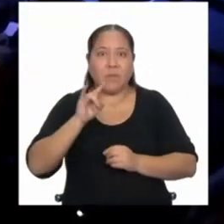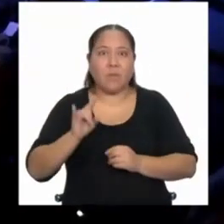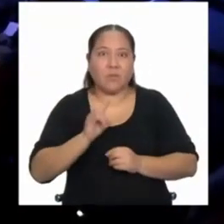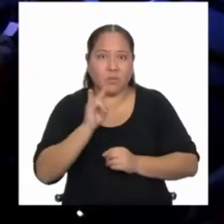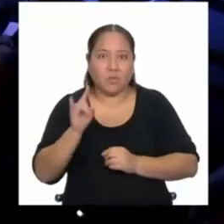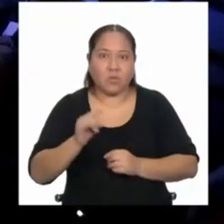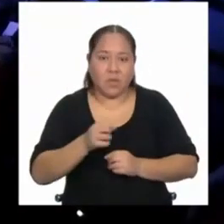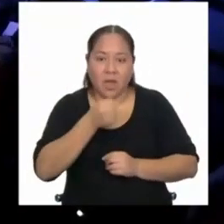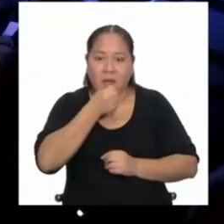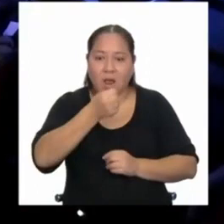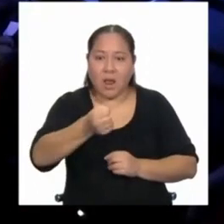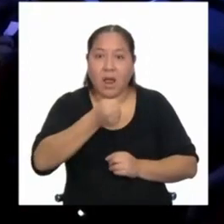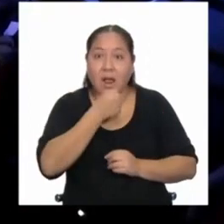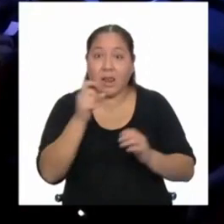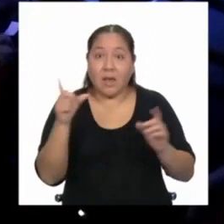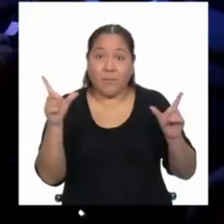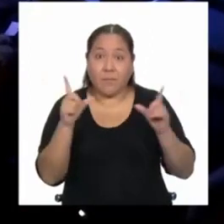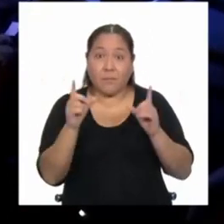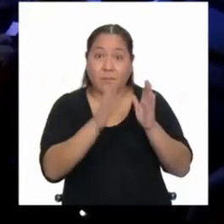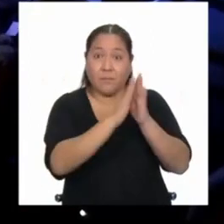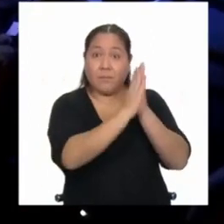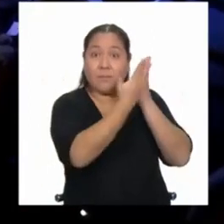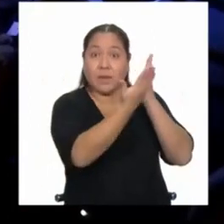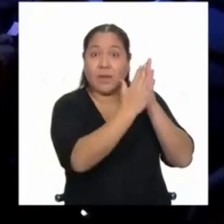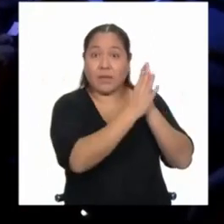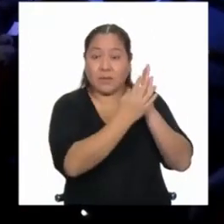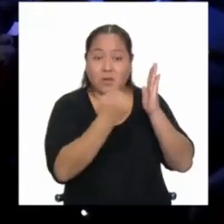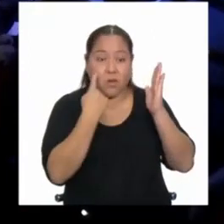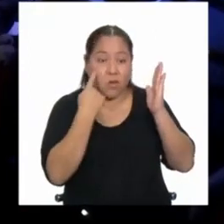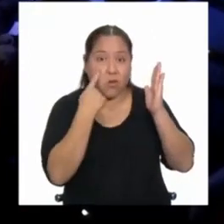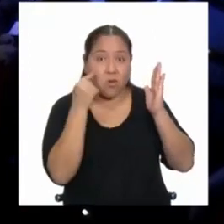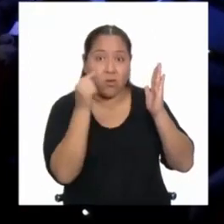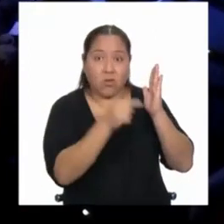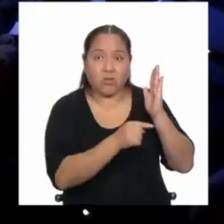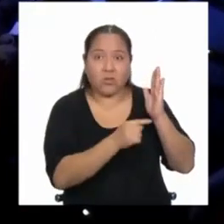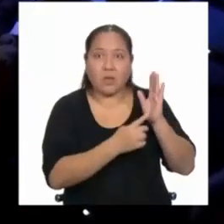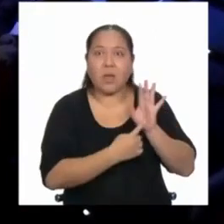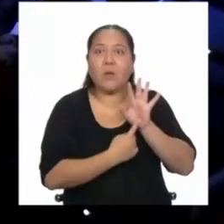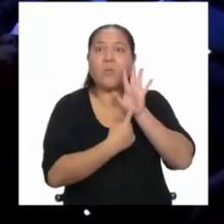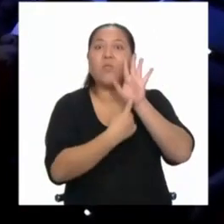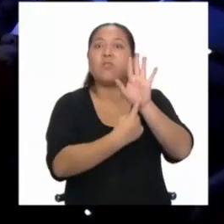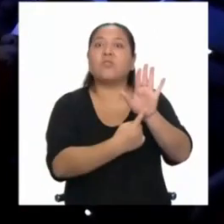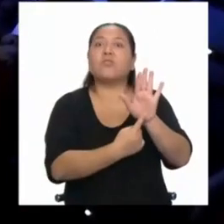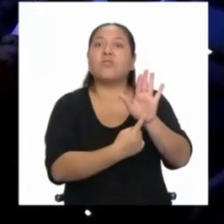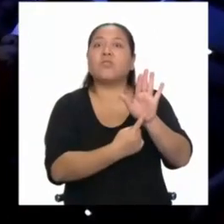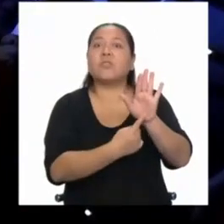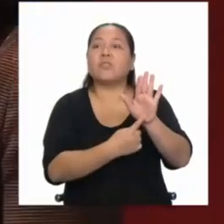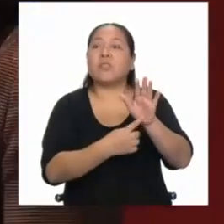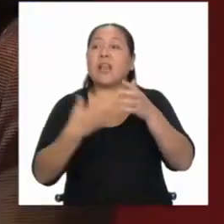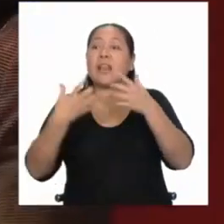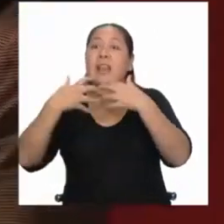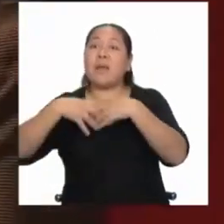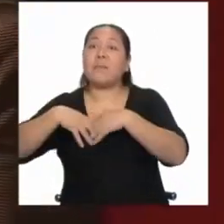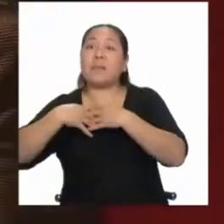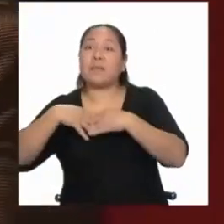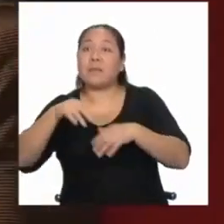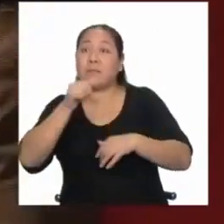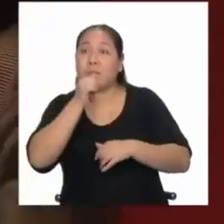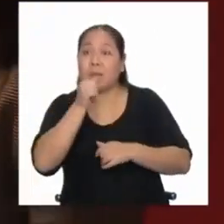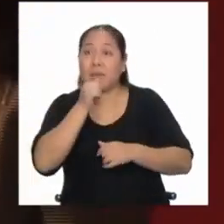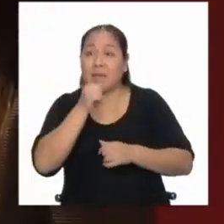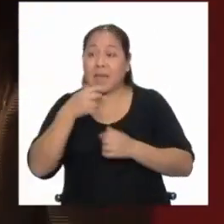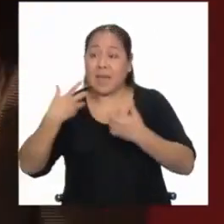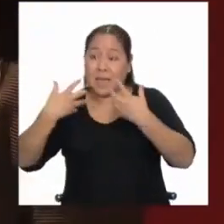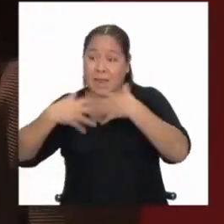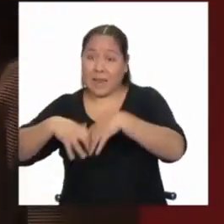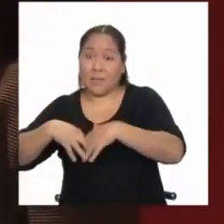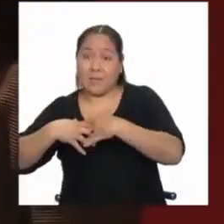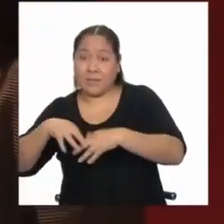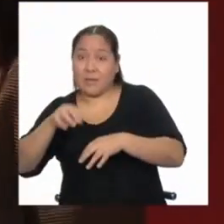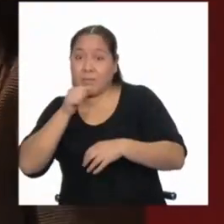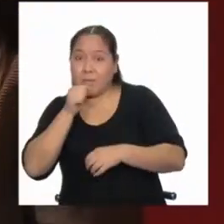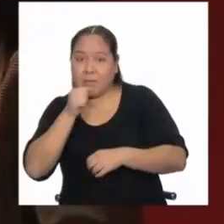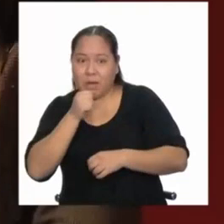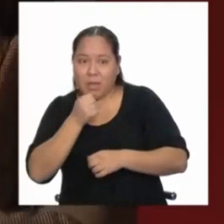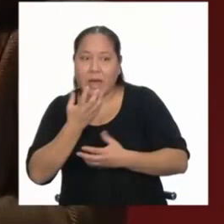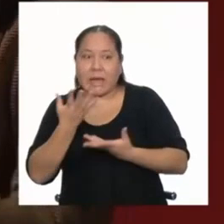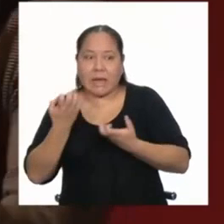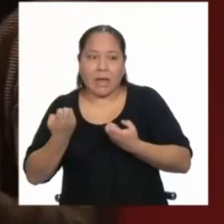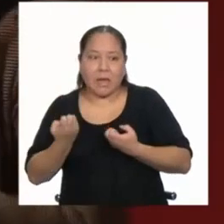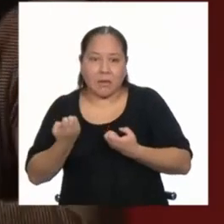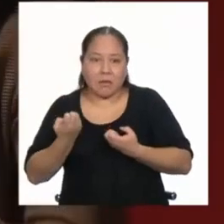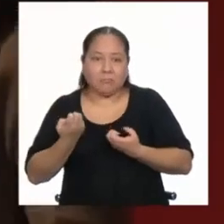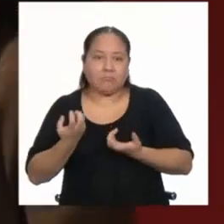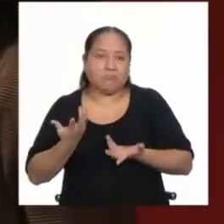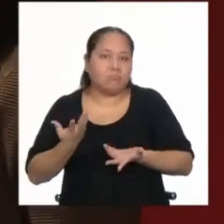la prensa para poder hacernos conocidos y tener una exposición ante la empresa privada. Y que la empresa privada se interese por esto. Y que